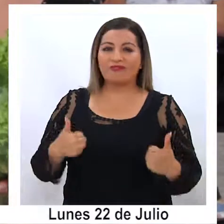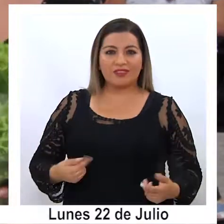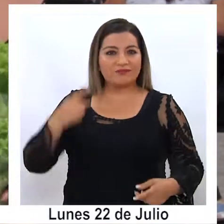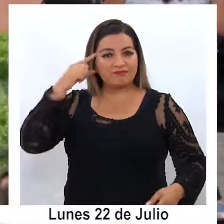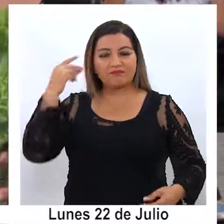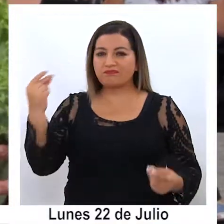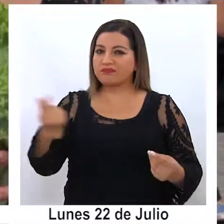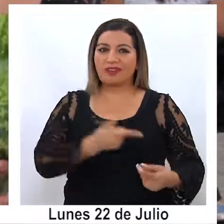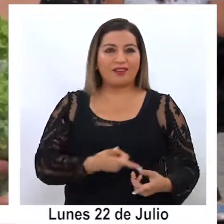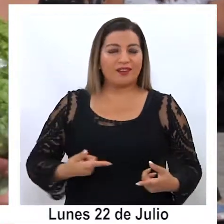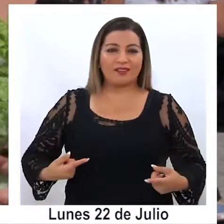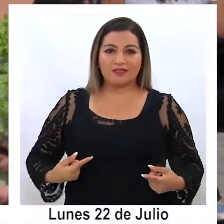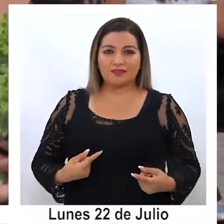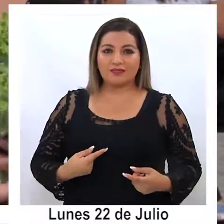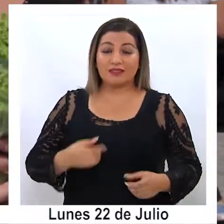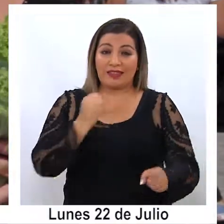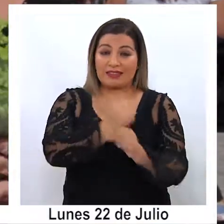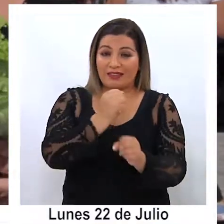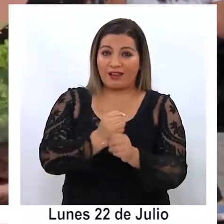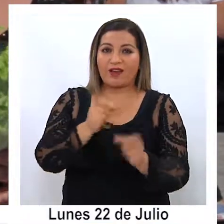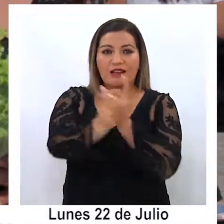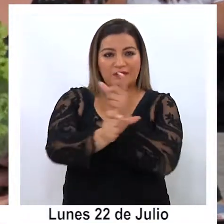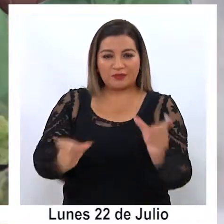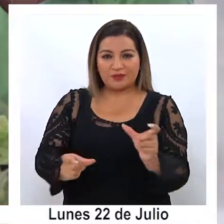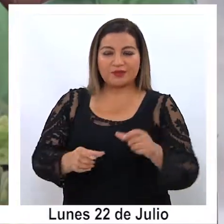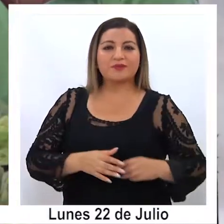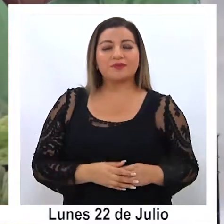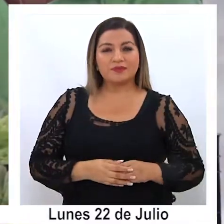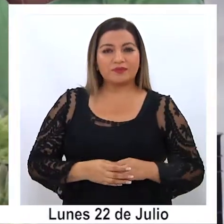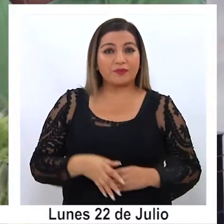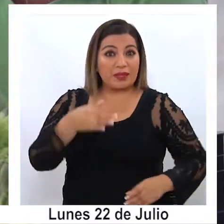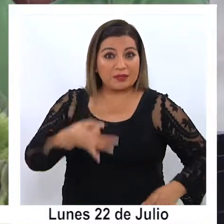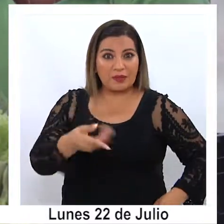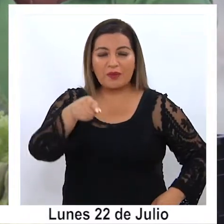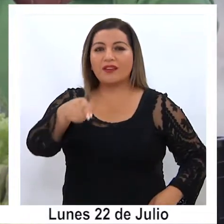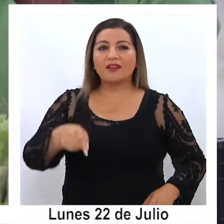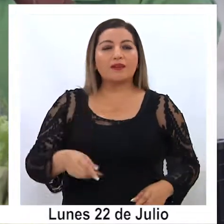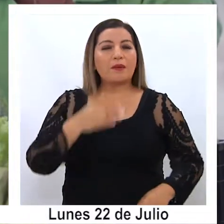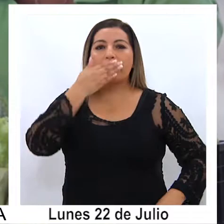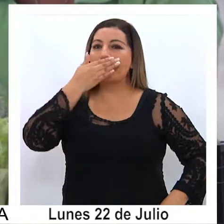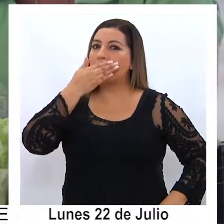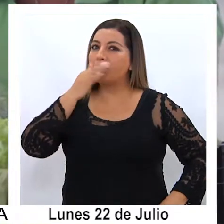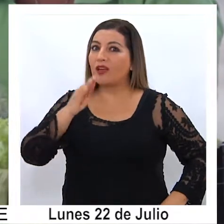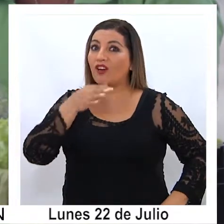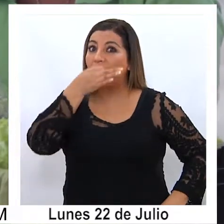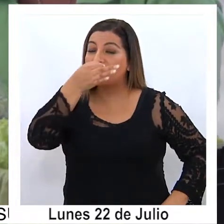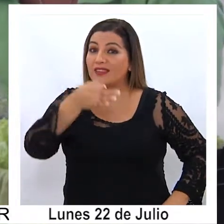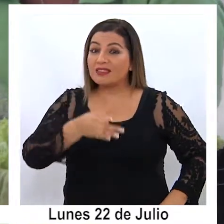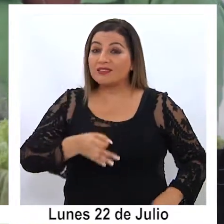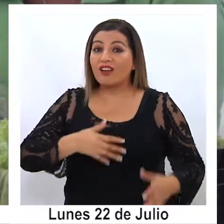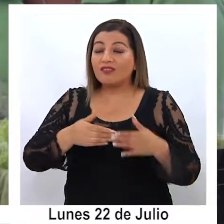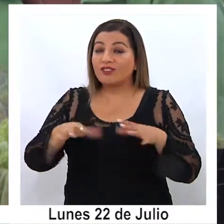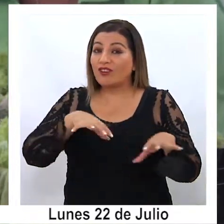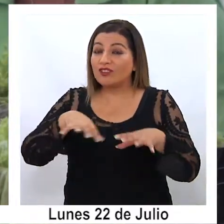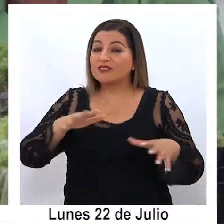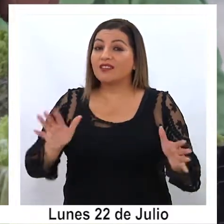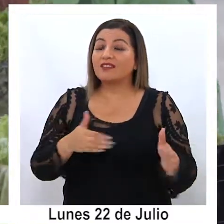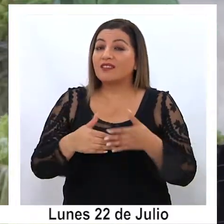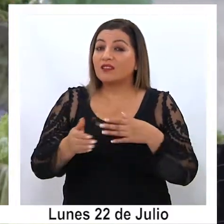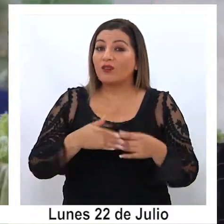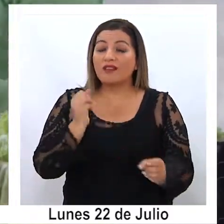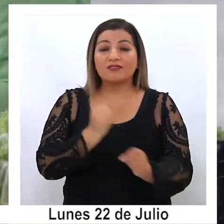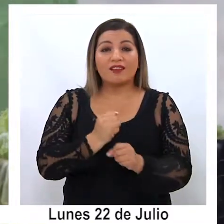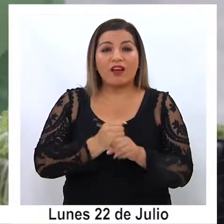la iniciativa, súper genial que le den trabajo a personas. Seguramente, quien mejor describe este producto natural es quien